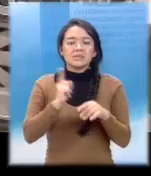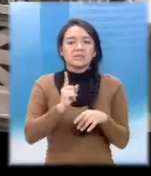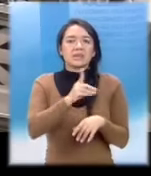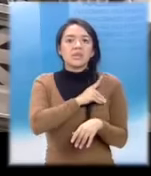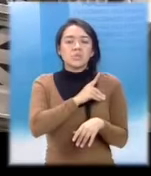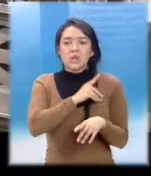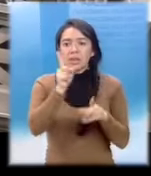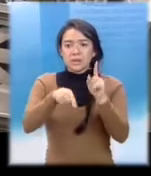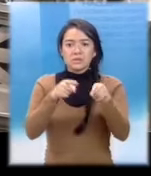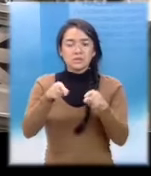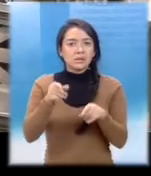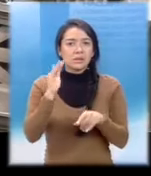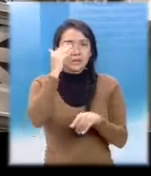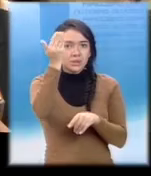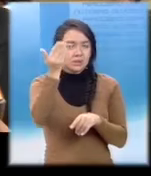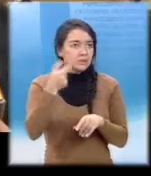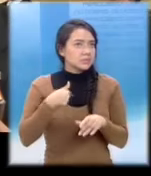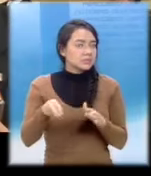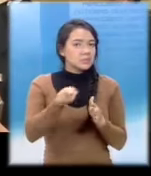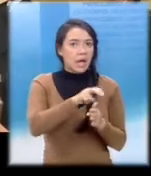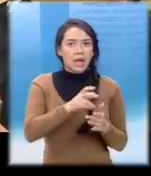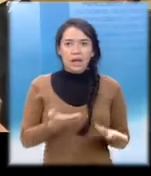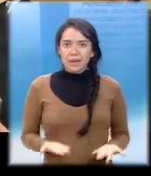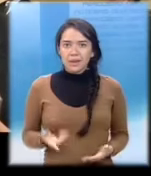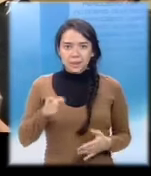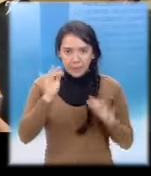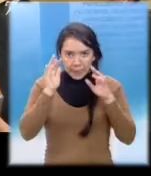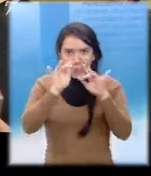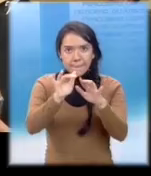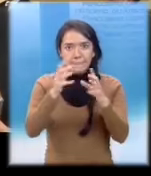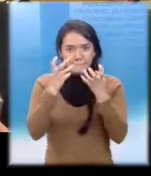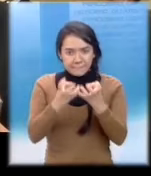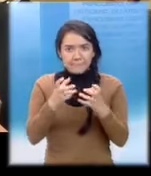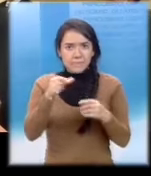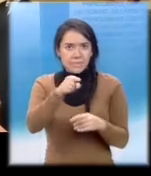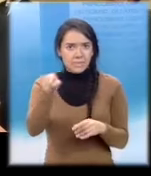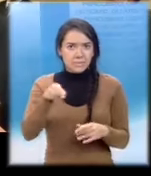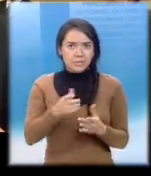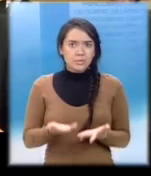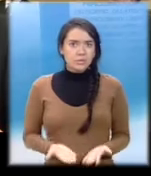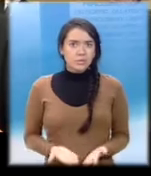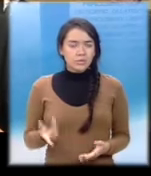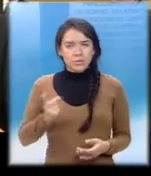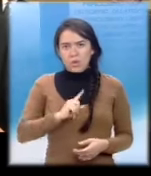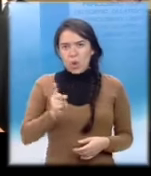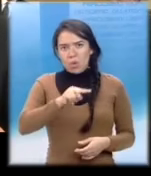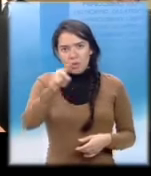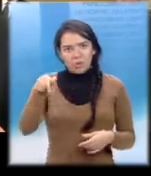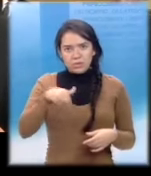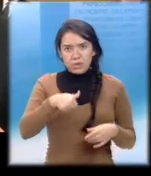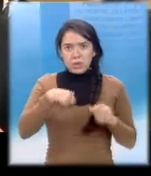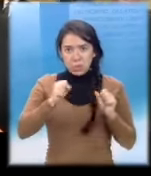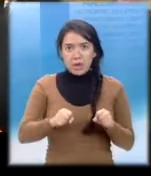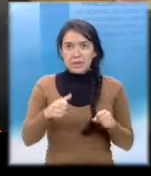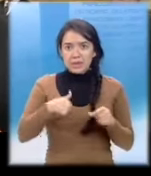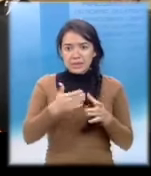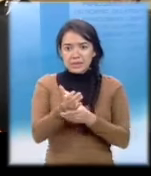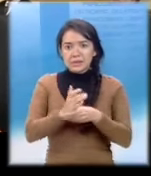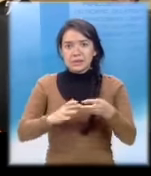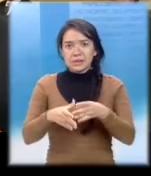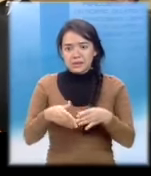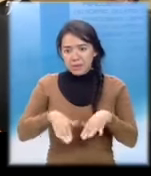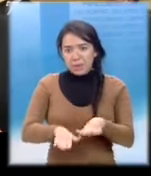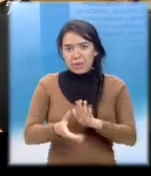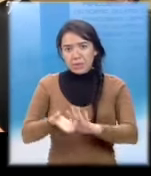diputados Ni los funcionarios llegaron Nosotros dentro del pleno jamás le vamos a tirar zapatos a él En algún